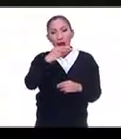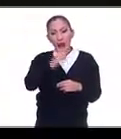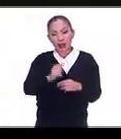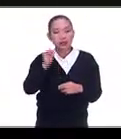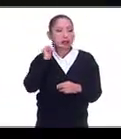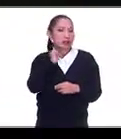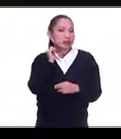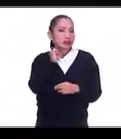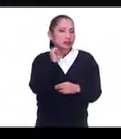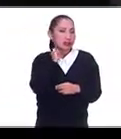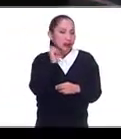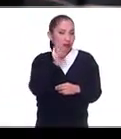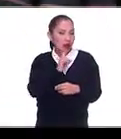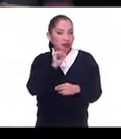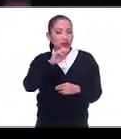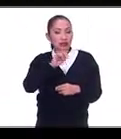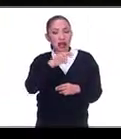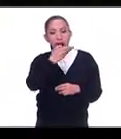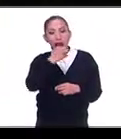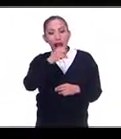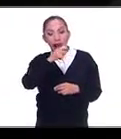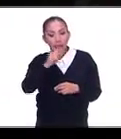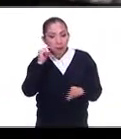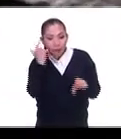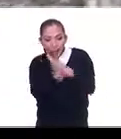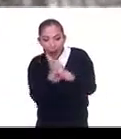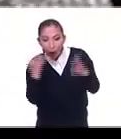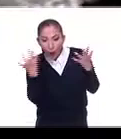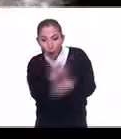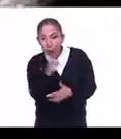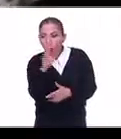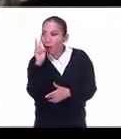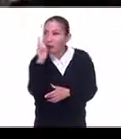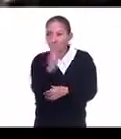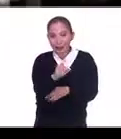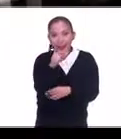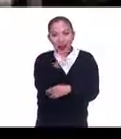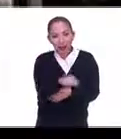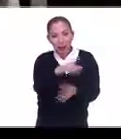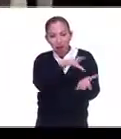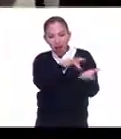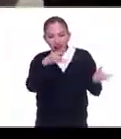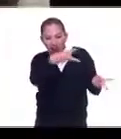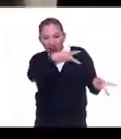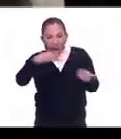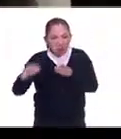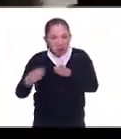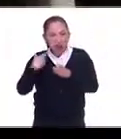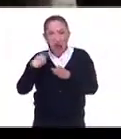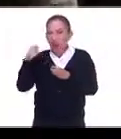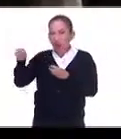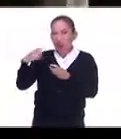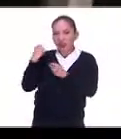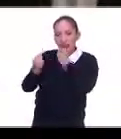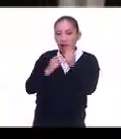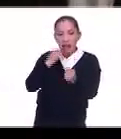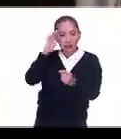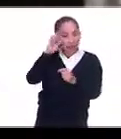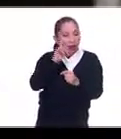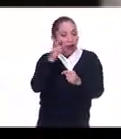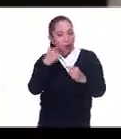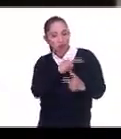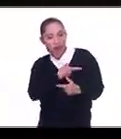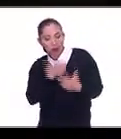Susana Hart, que fue la que descubrió el asunto de este plagio, inspiración. La señora fue, le gustó la